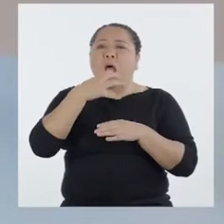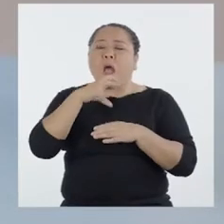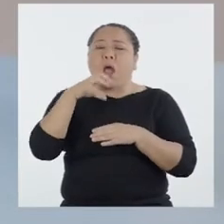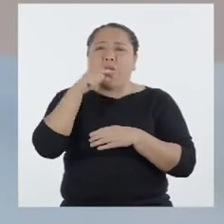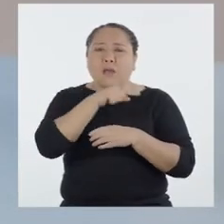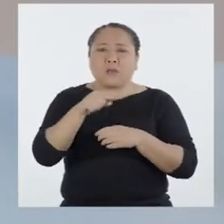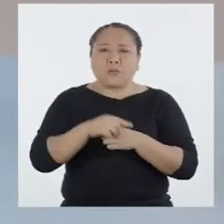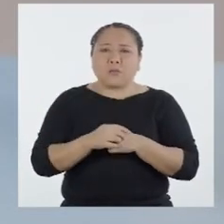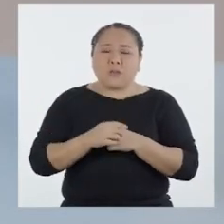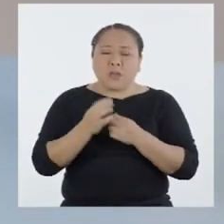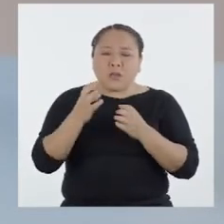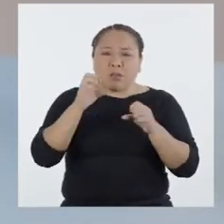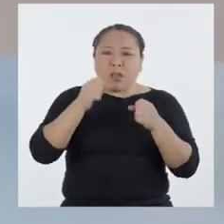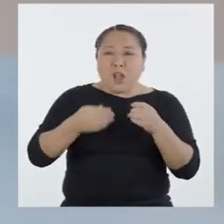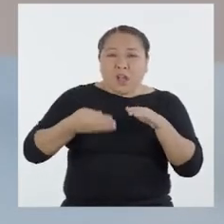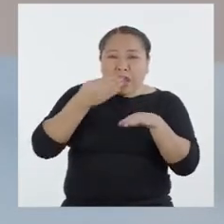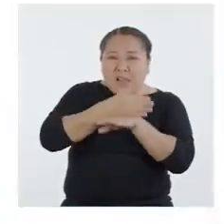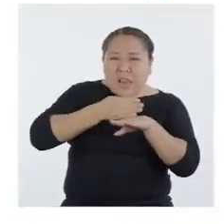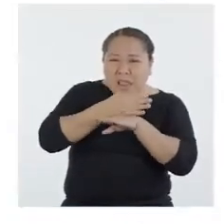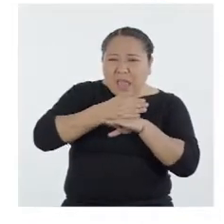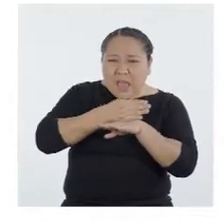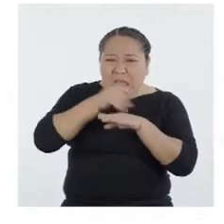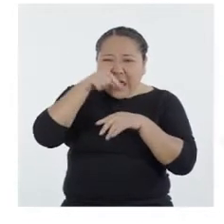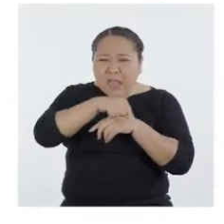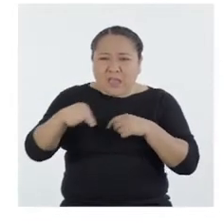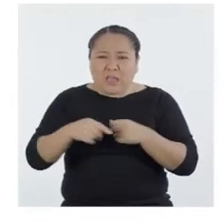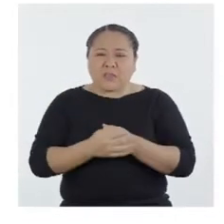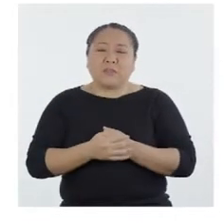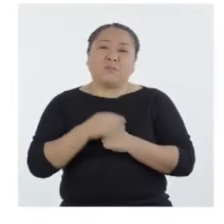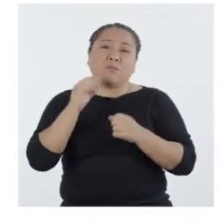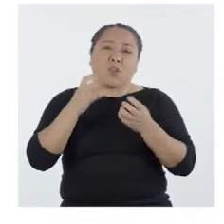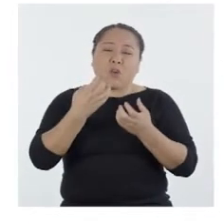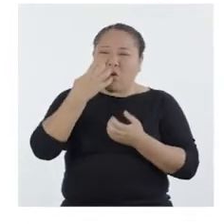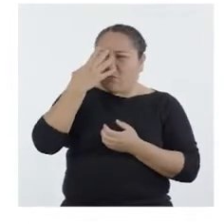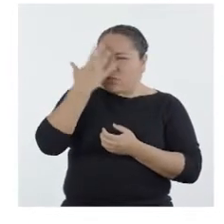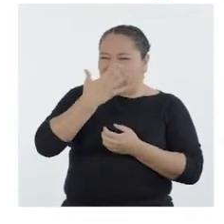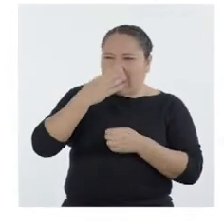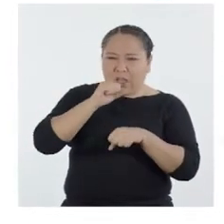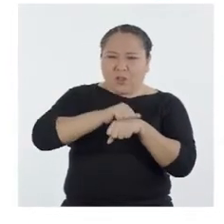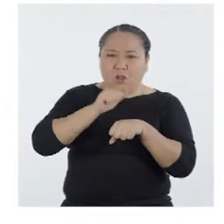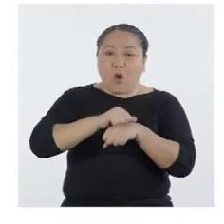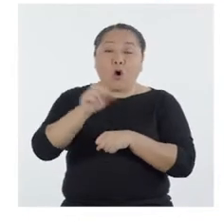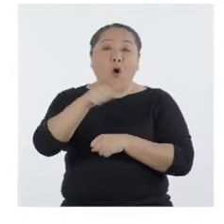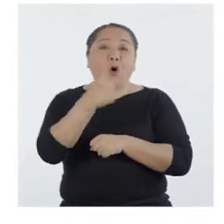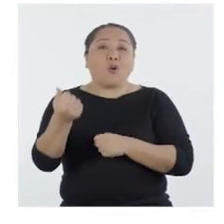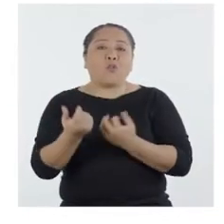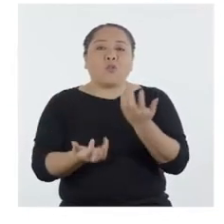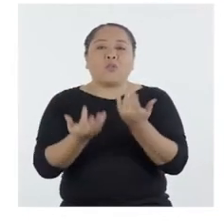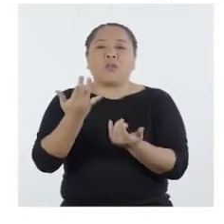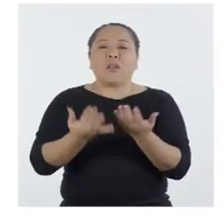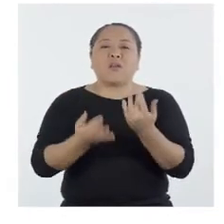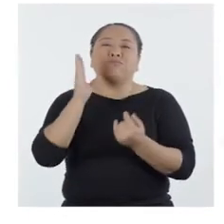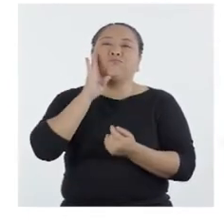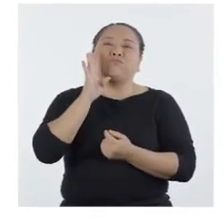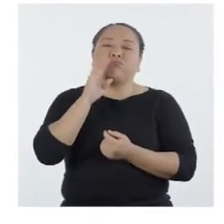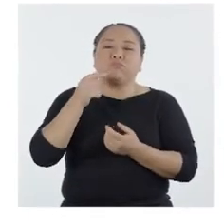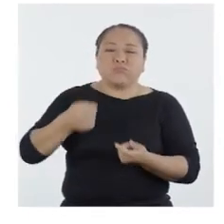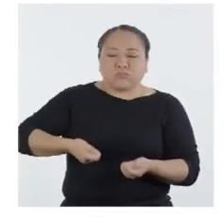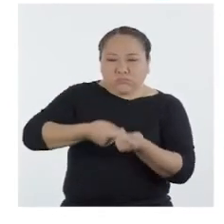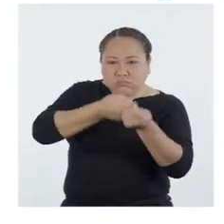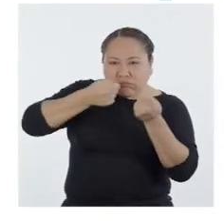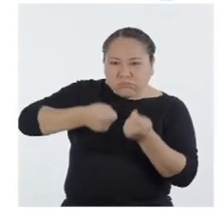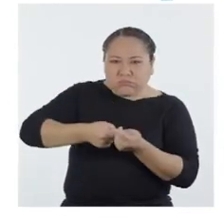sus hogares con carbón o leña. Y no solo carbón o leña. Otros tienen la costumbre de quemar residuos